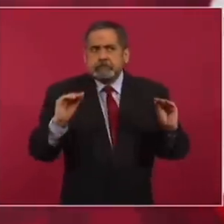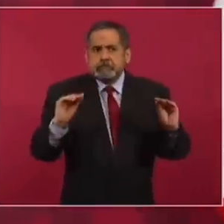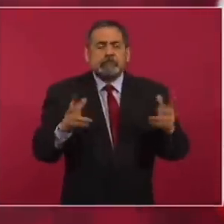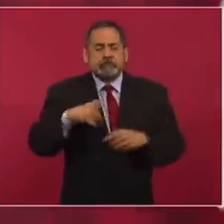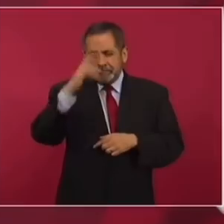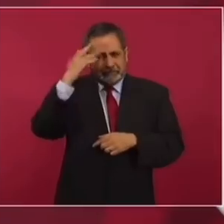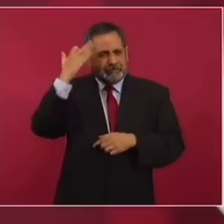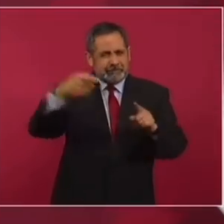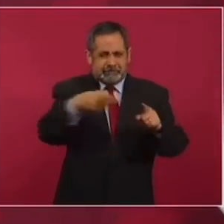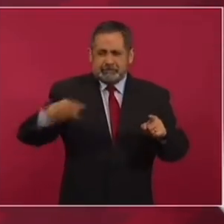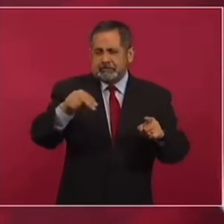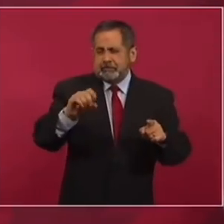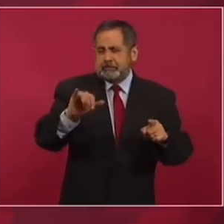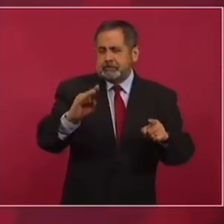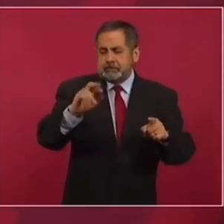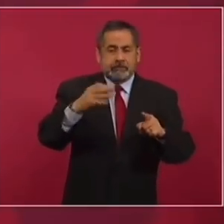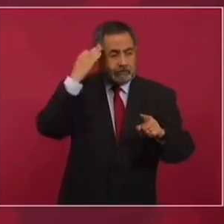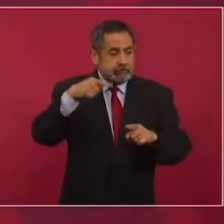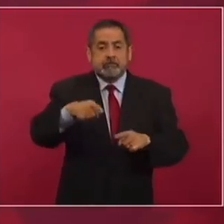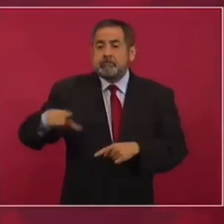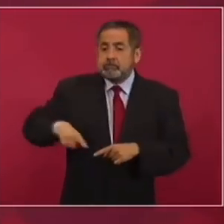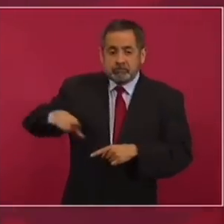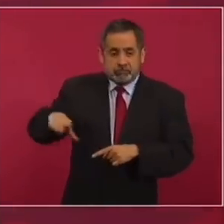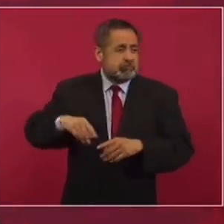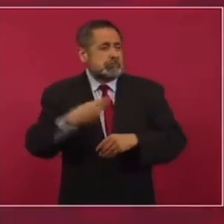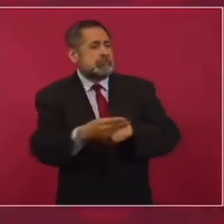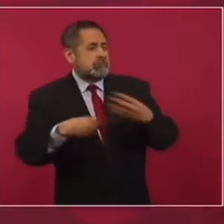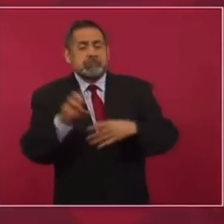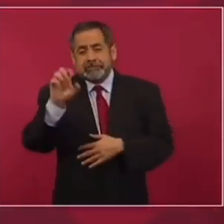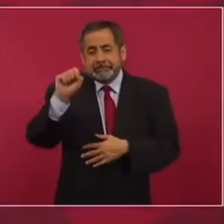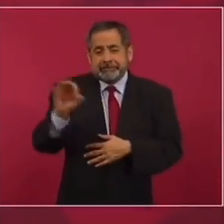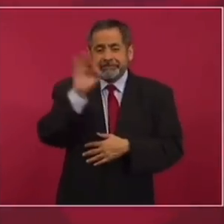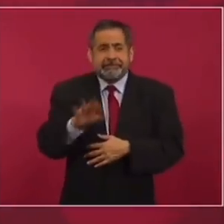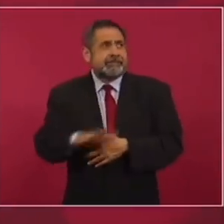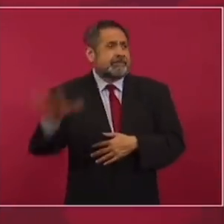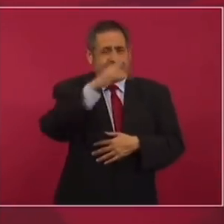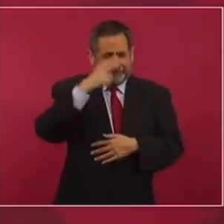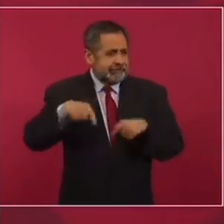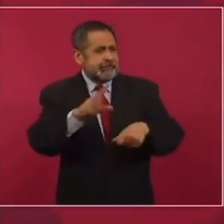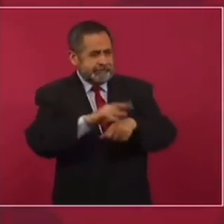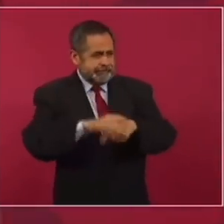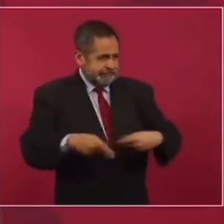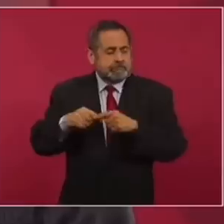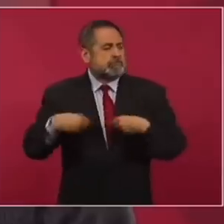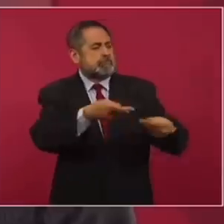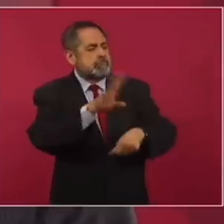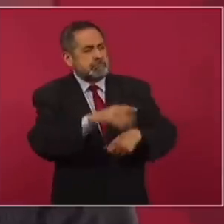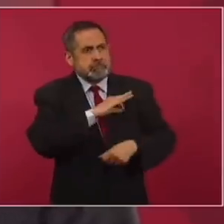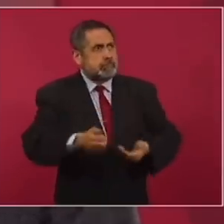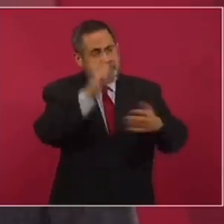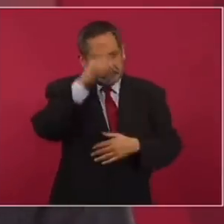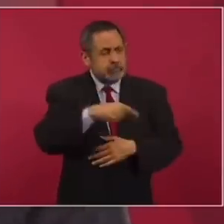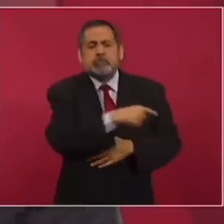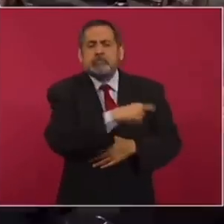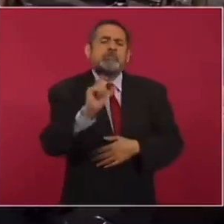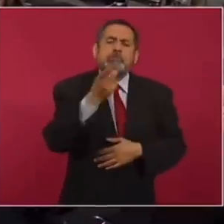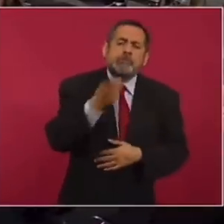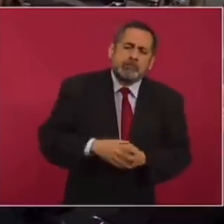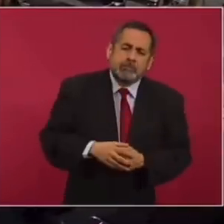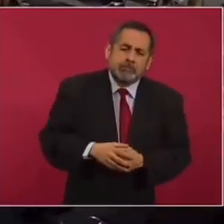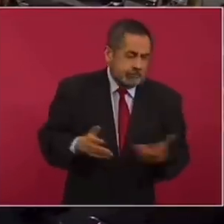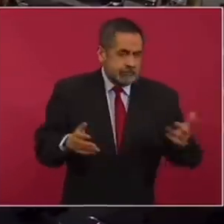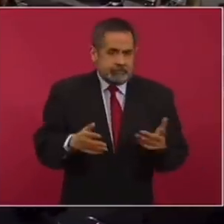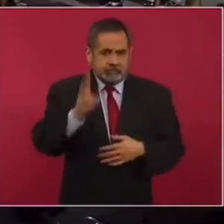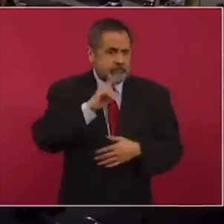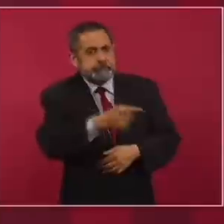Durante el periodo neoliberal, que los gobiernos entregaron el 60% del territorio nacional para la explotación minera. Me gustaría que estos